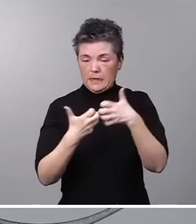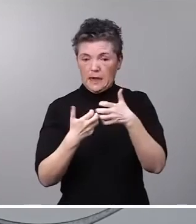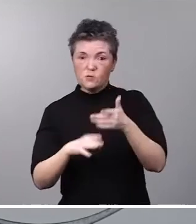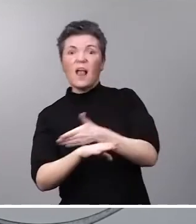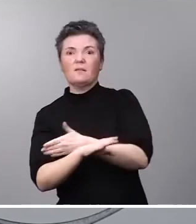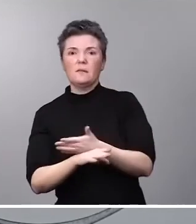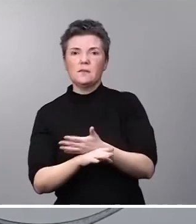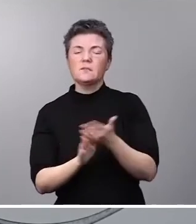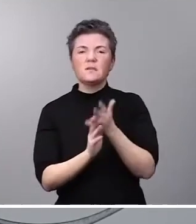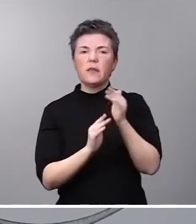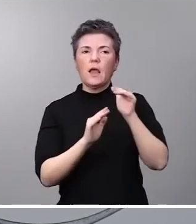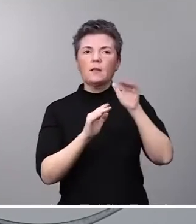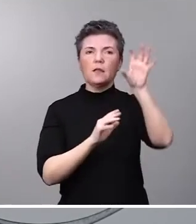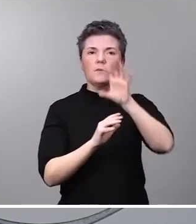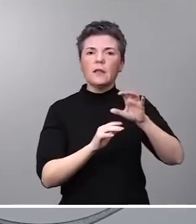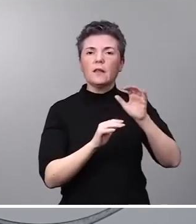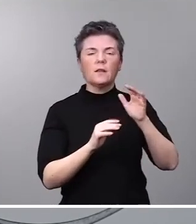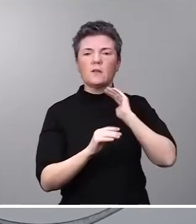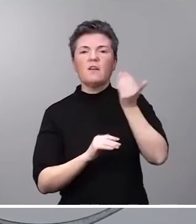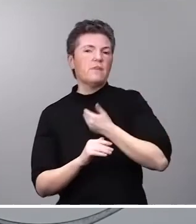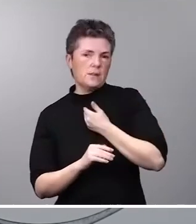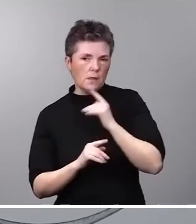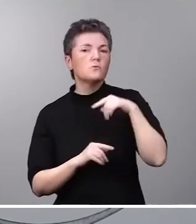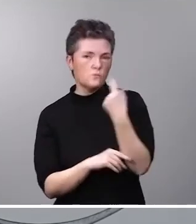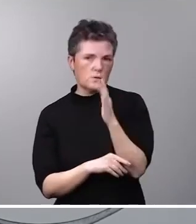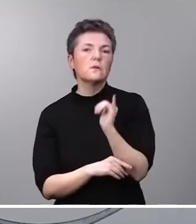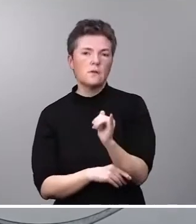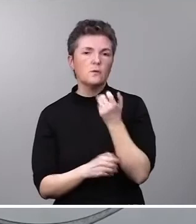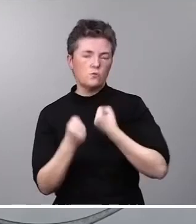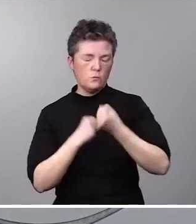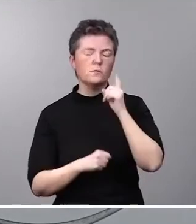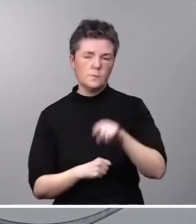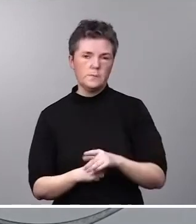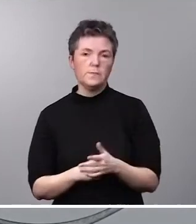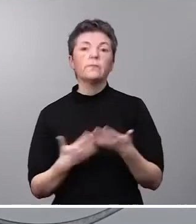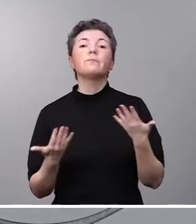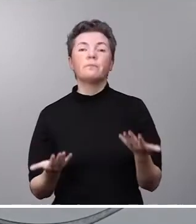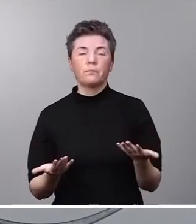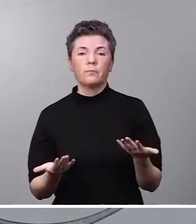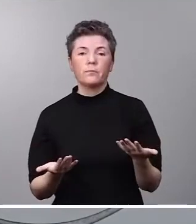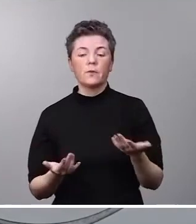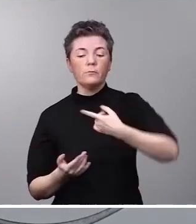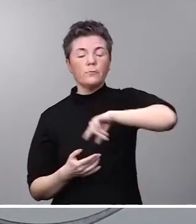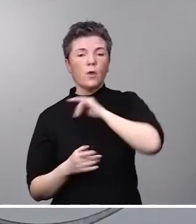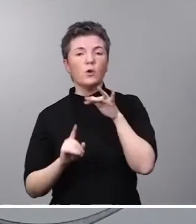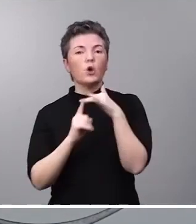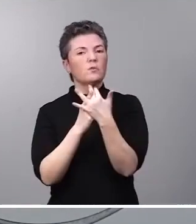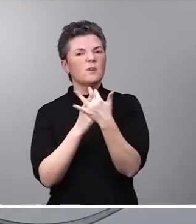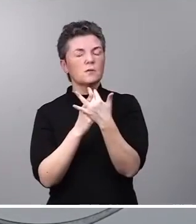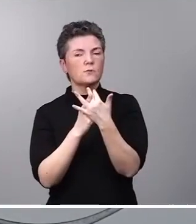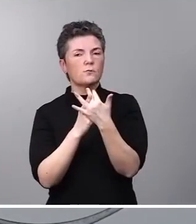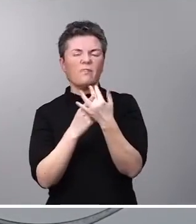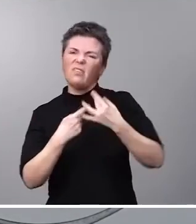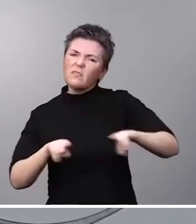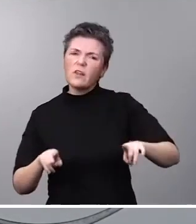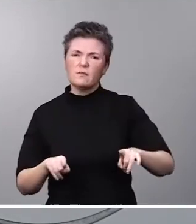internacional y que nos afecta desde luego y que tiene consecuencias económicas y por tanto estamos en un contexto distinto donde